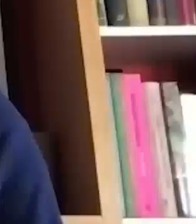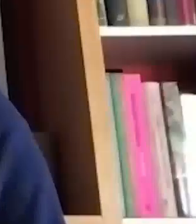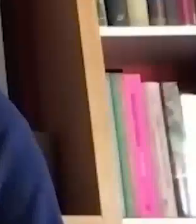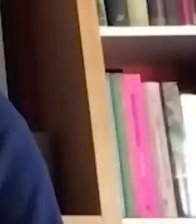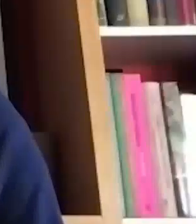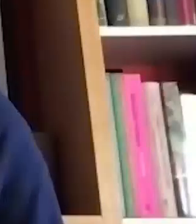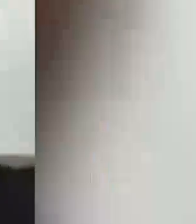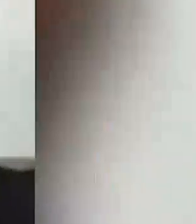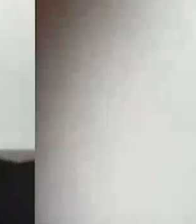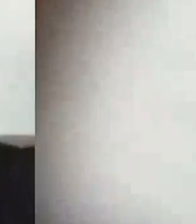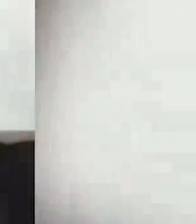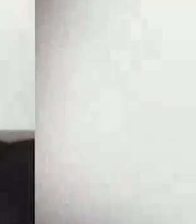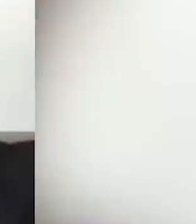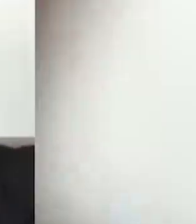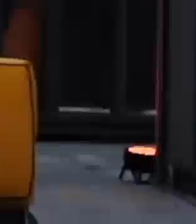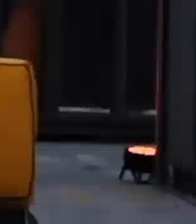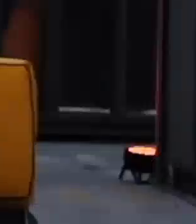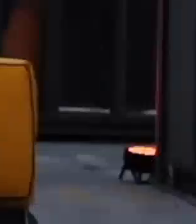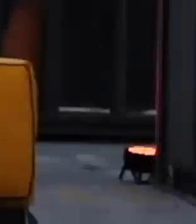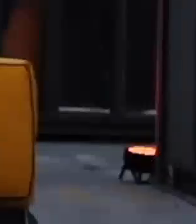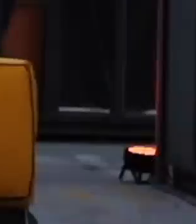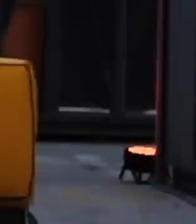Música. Música.